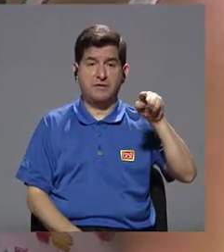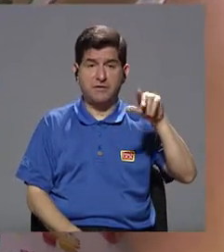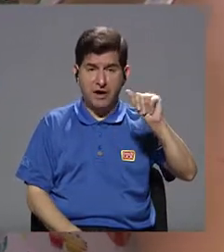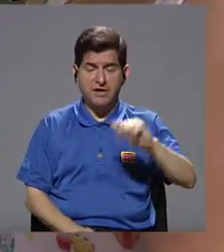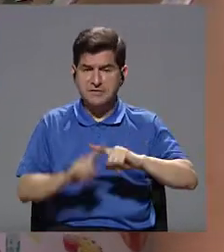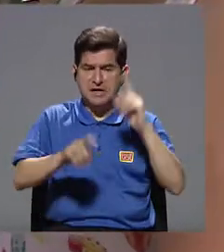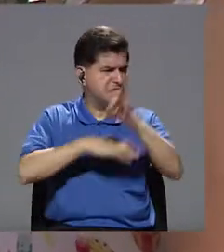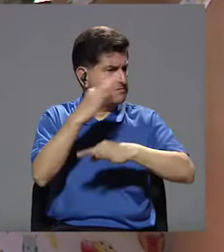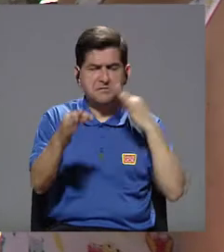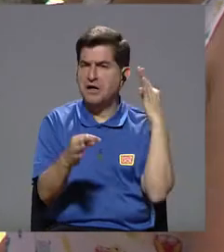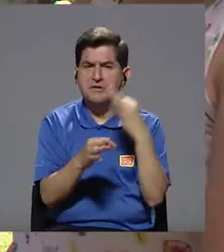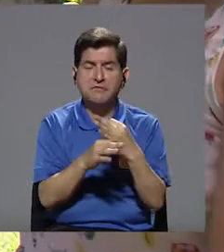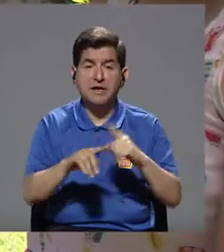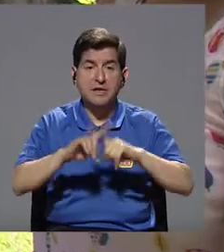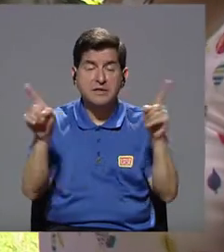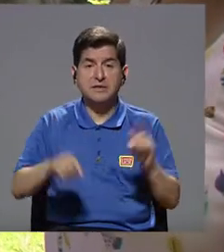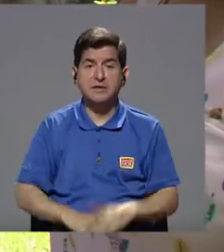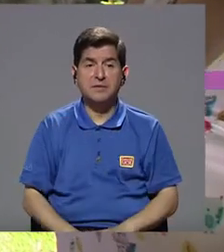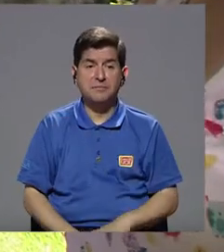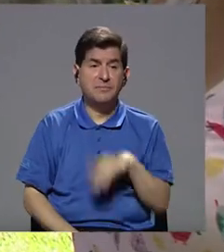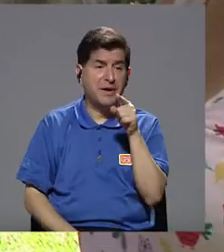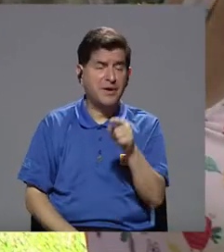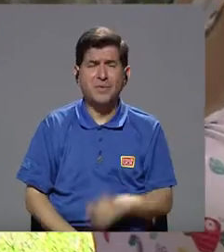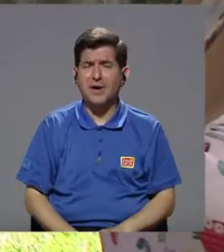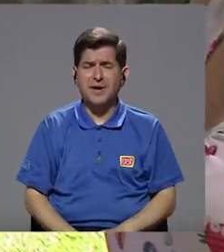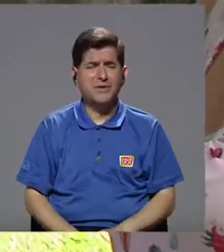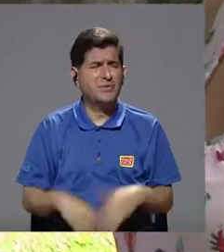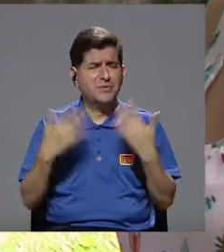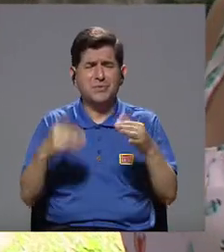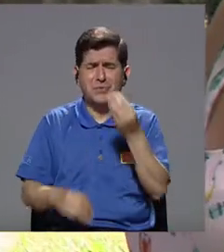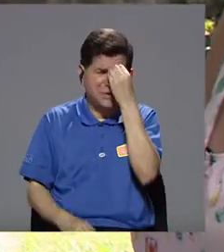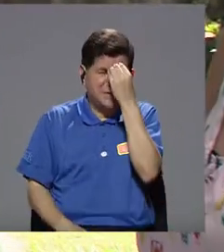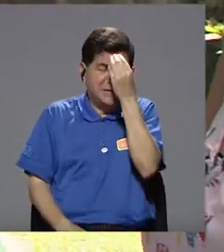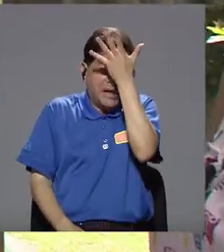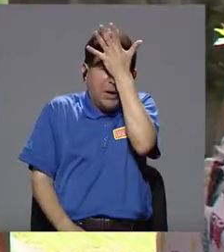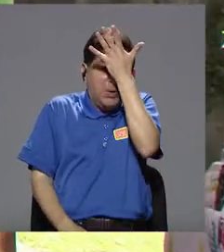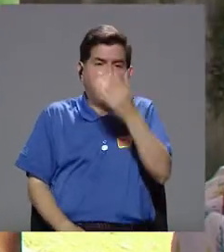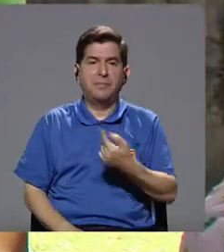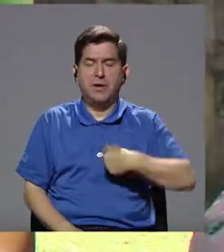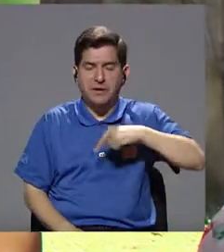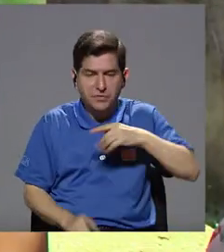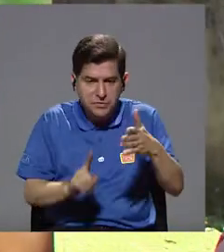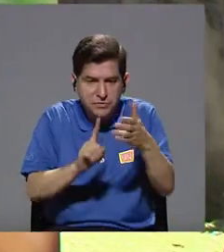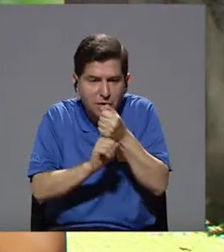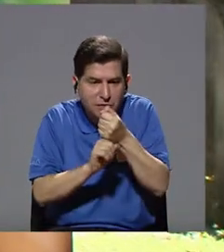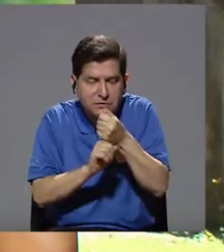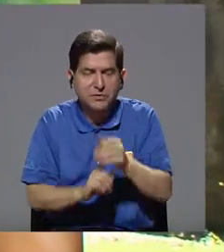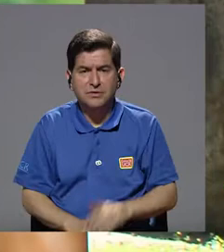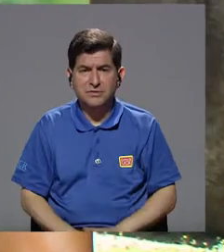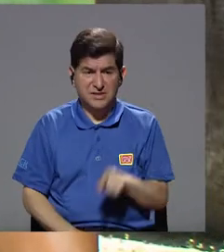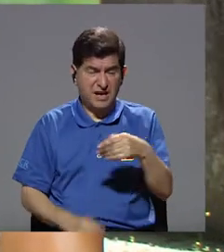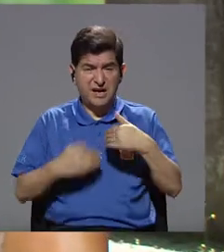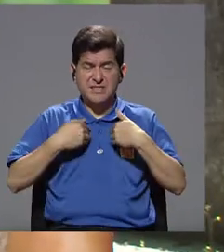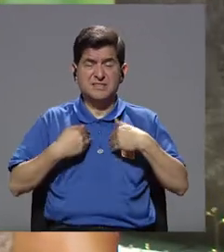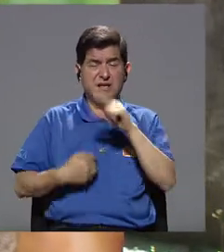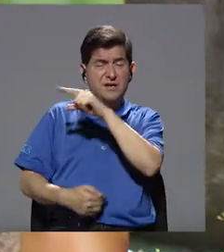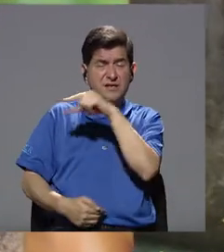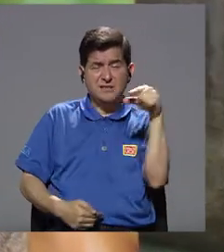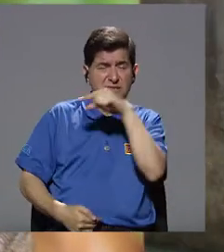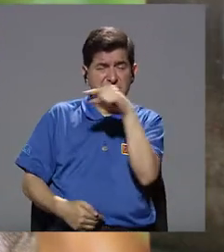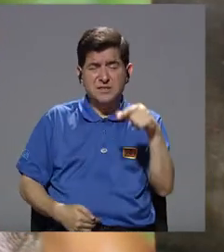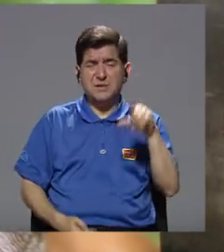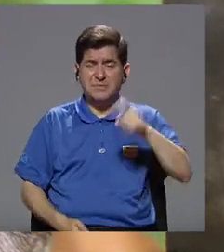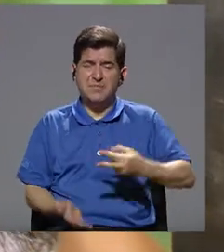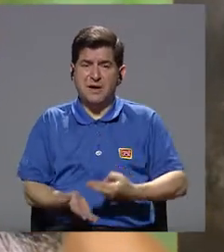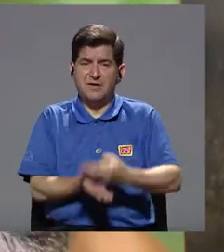poodles, french, lo que sea, pero son animales que están tan traumatizados. Cuando nosotros hacemos el decomiso, esos animales ocupan semanas